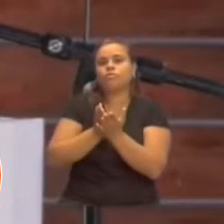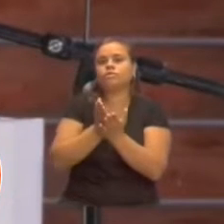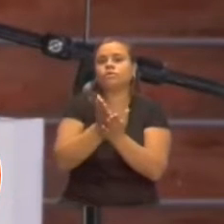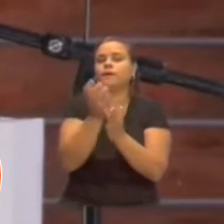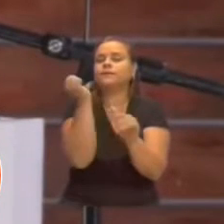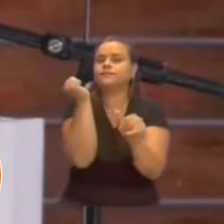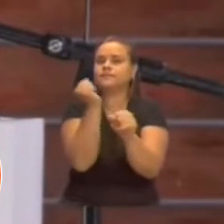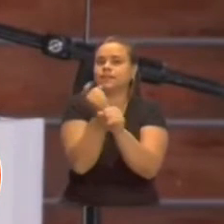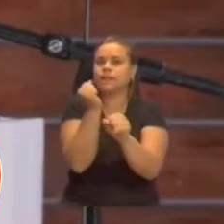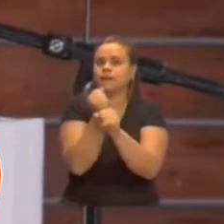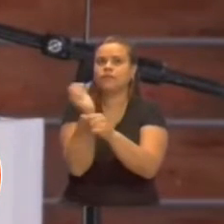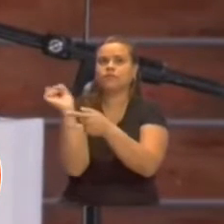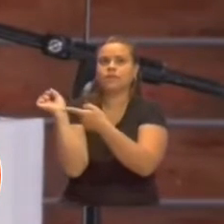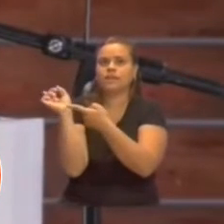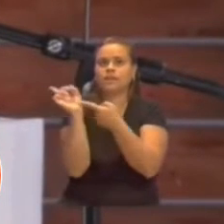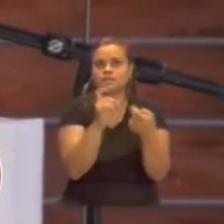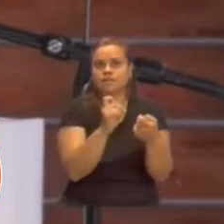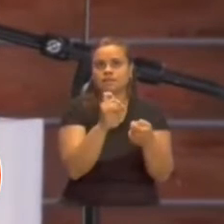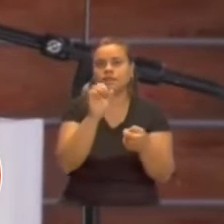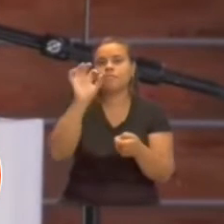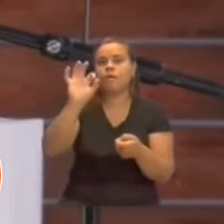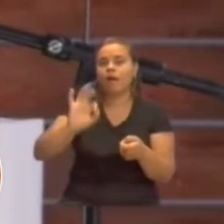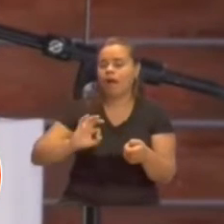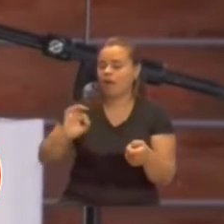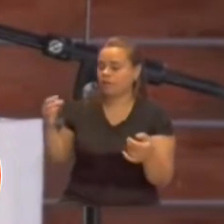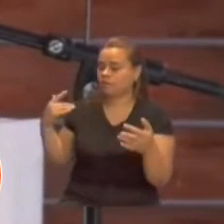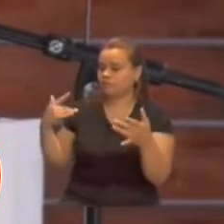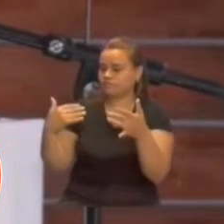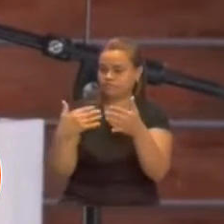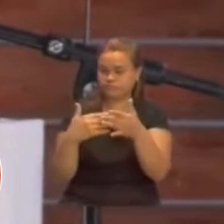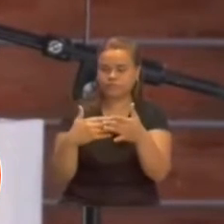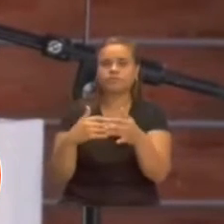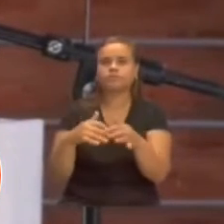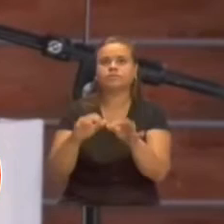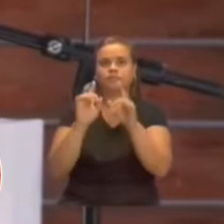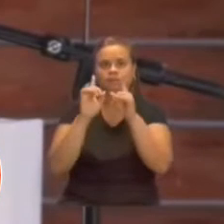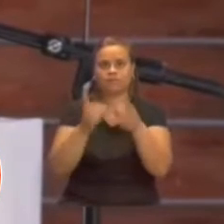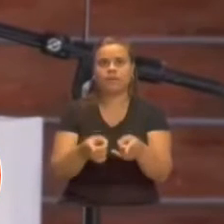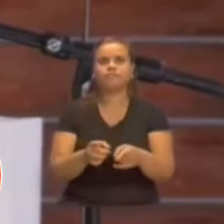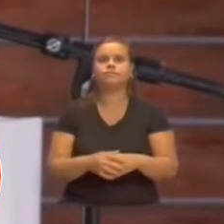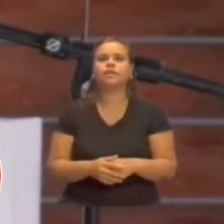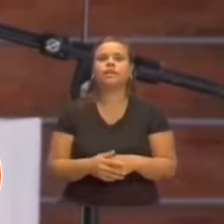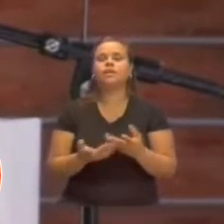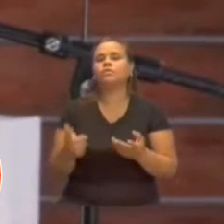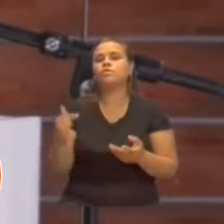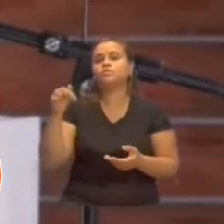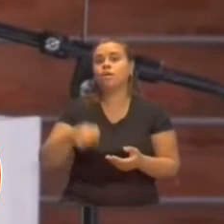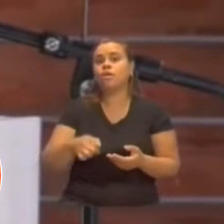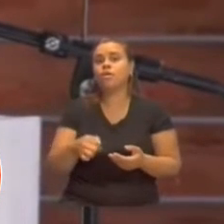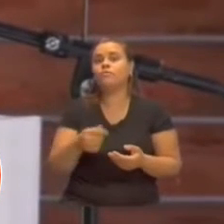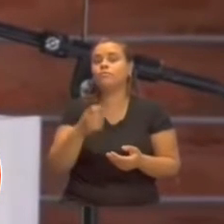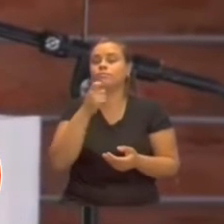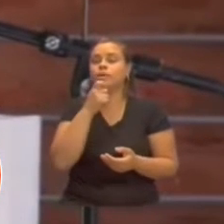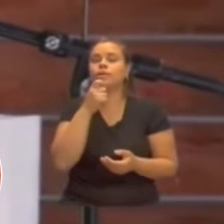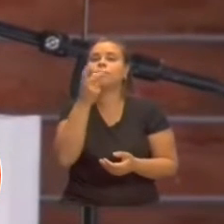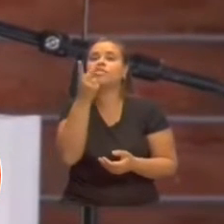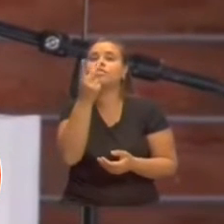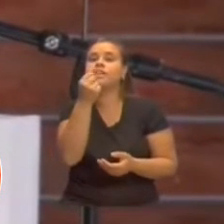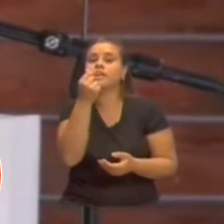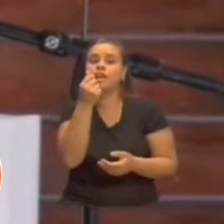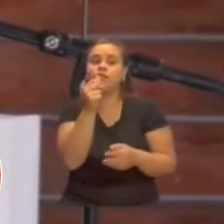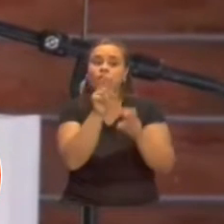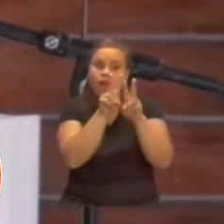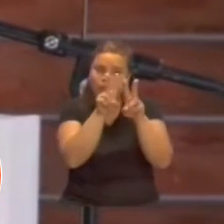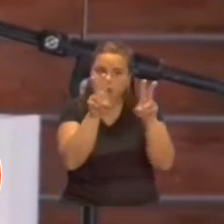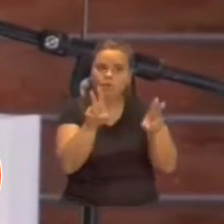llevar a un año la producción de más de 30 principios activos. Eso no solamente abarata costos, como dijimos antes, genera una producción